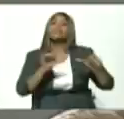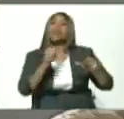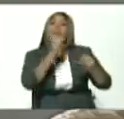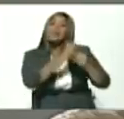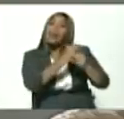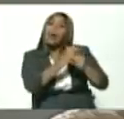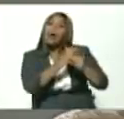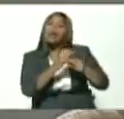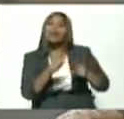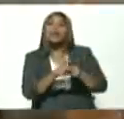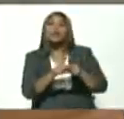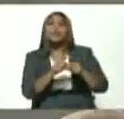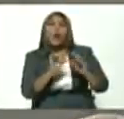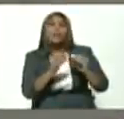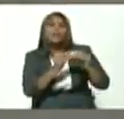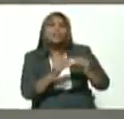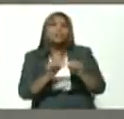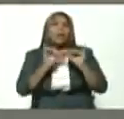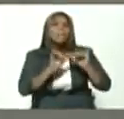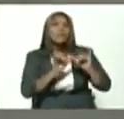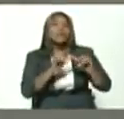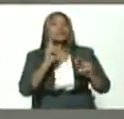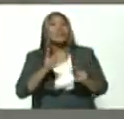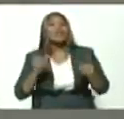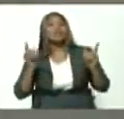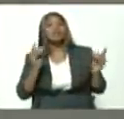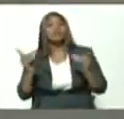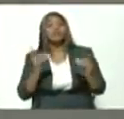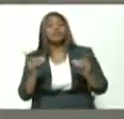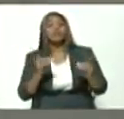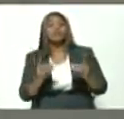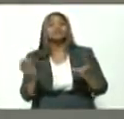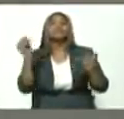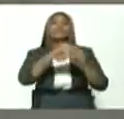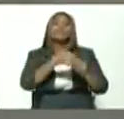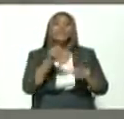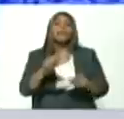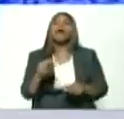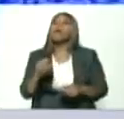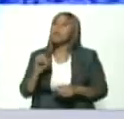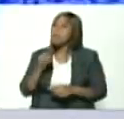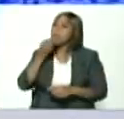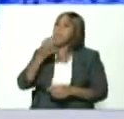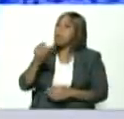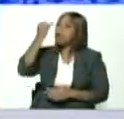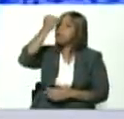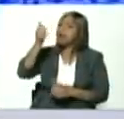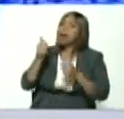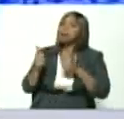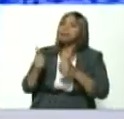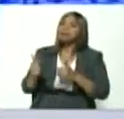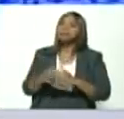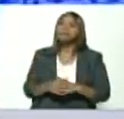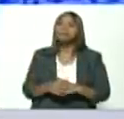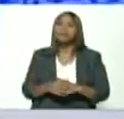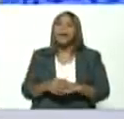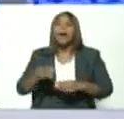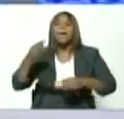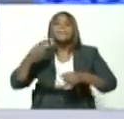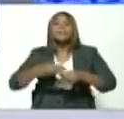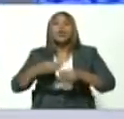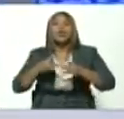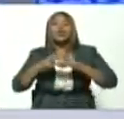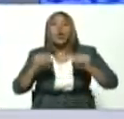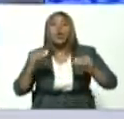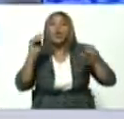la misma configuración habría que discutirlo e incluirlo es una buena idea de paso petrolizar las cajas de ahorro